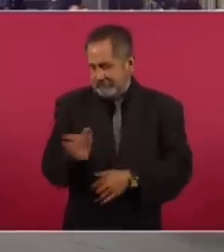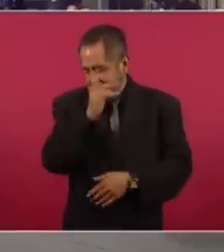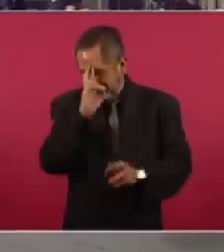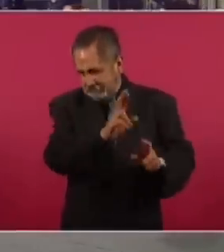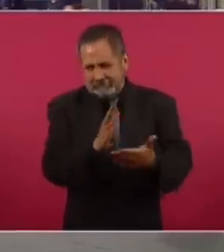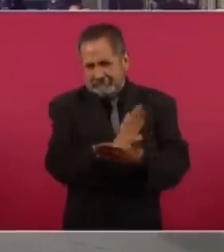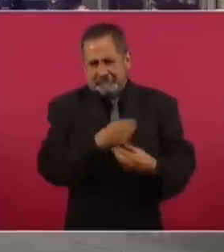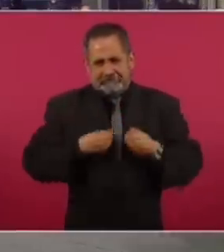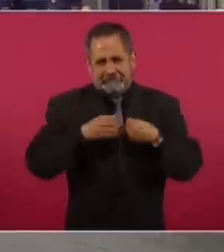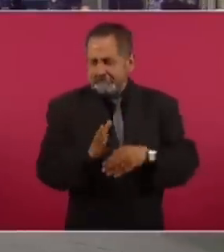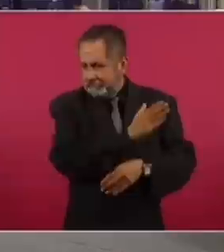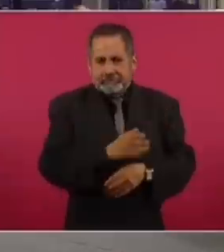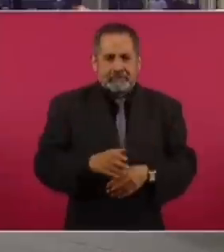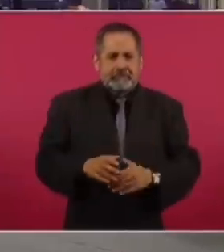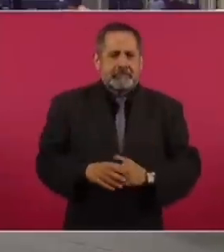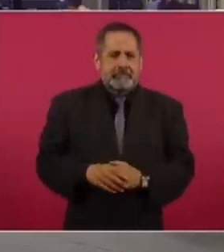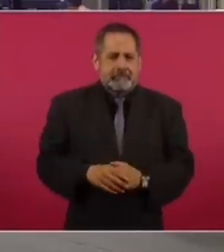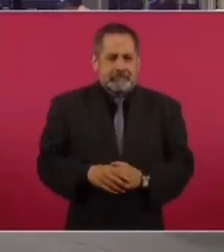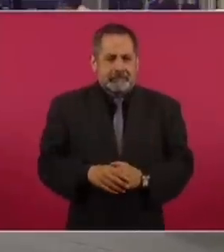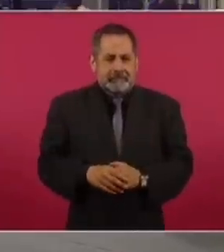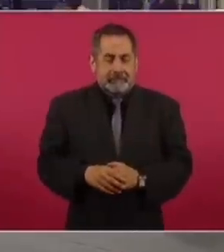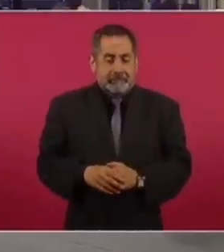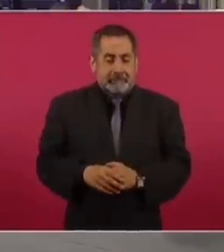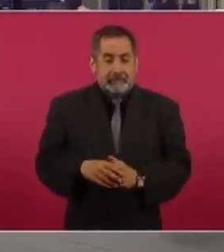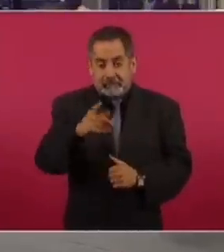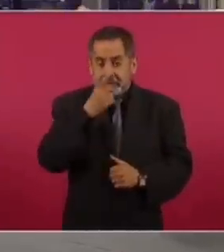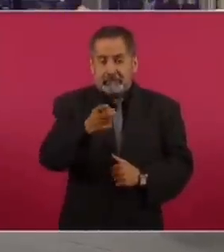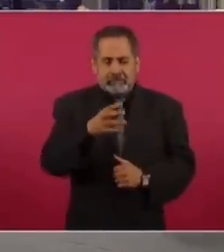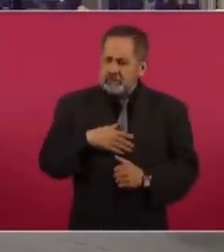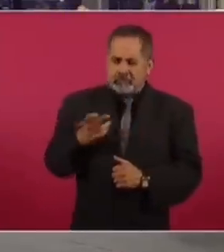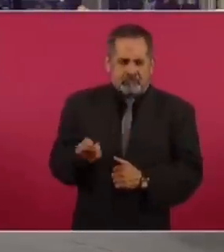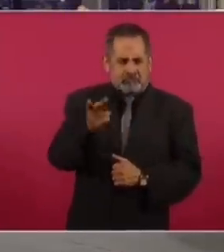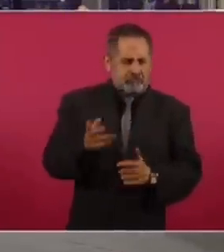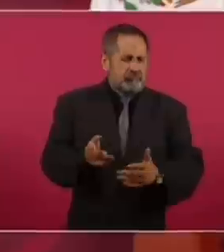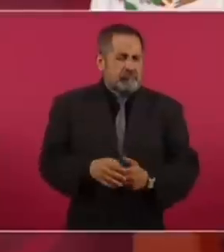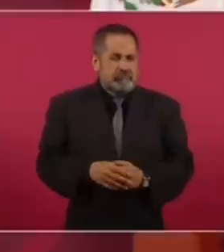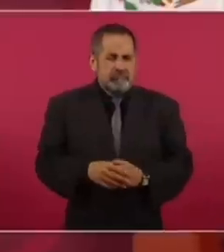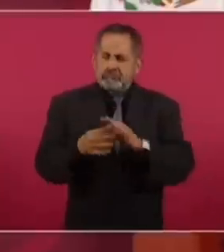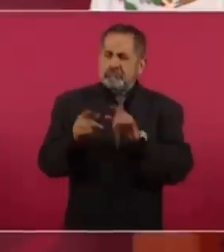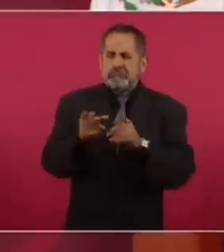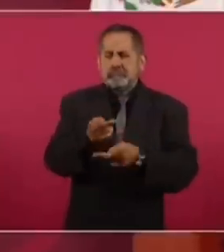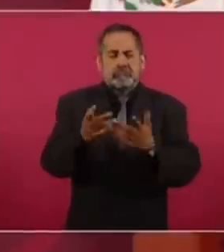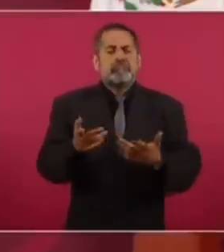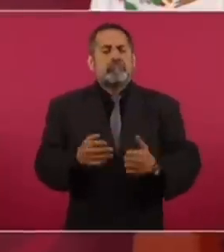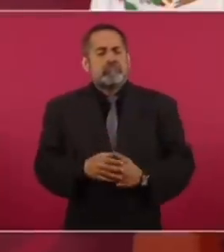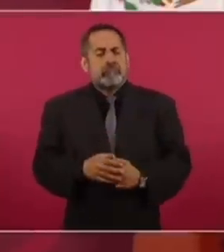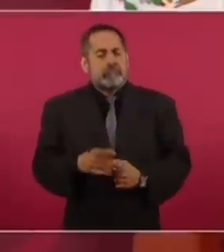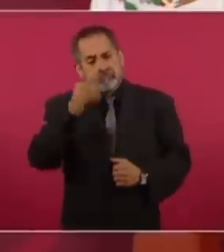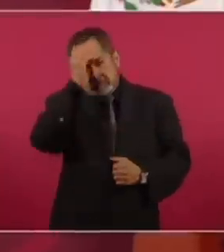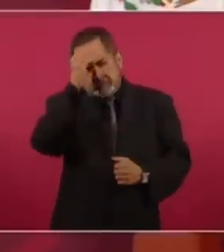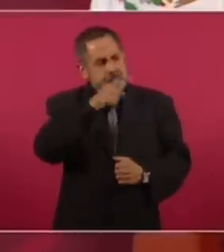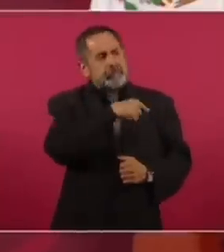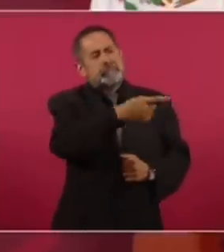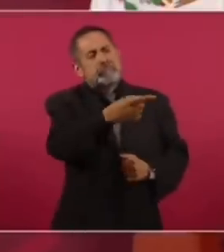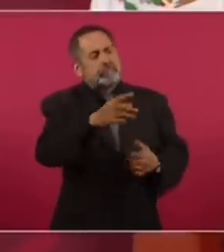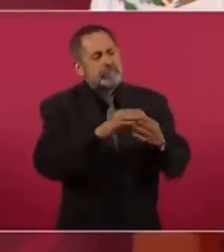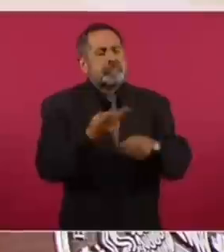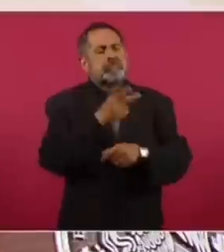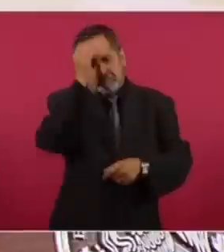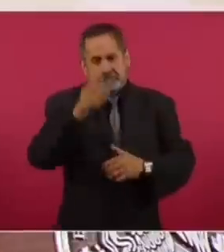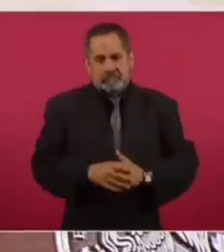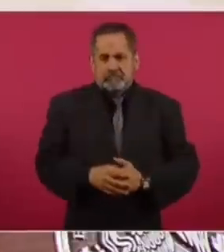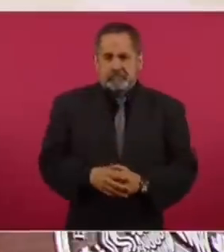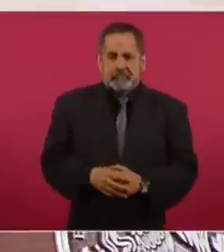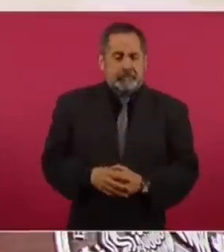no me importa. No, a eso le dice, le preguntó, yo se los parafraseo, le preguntó, ¿qué opinas de fulano de tal o de eso?